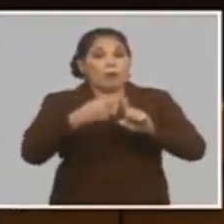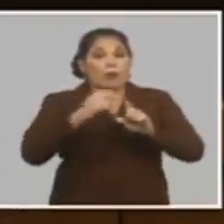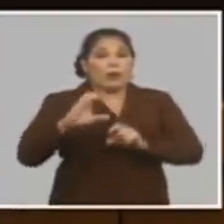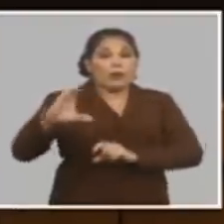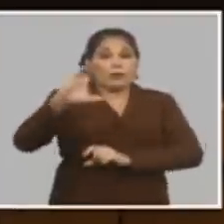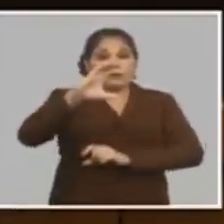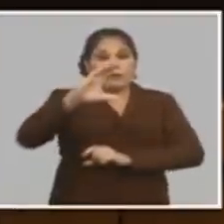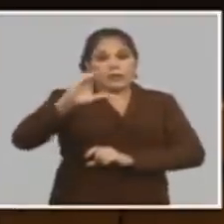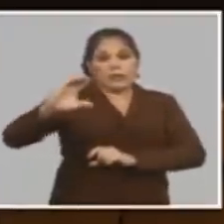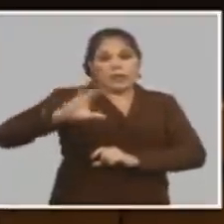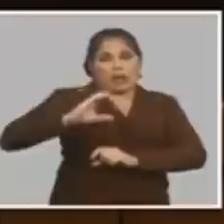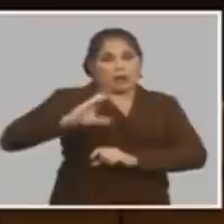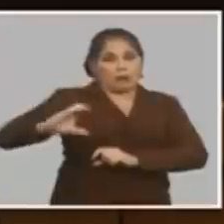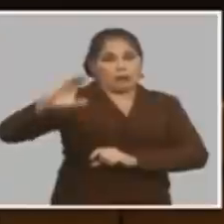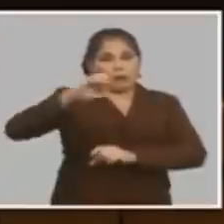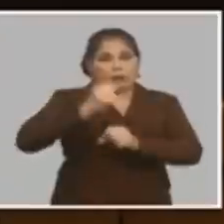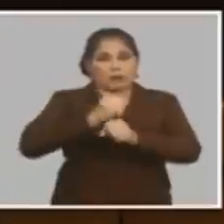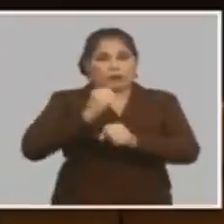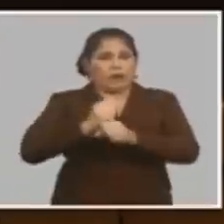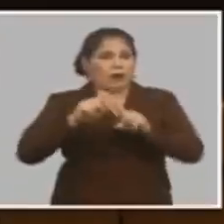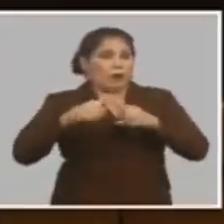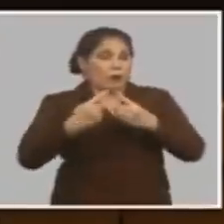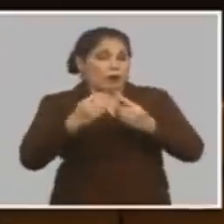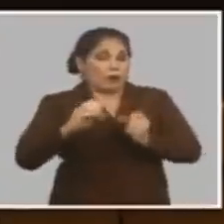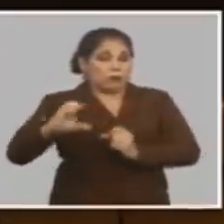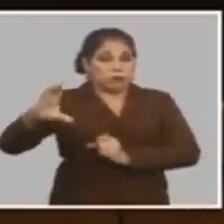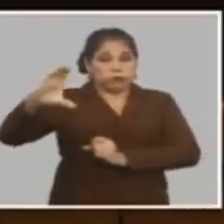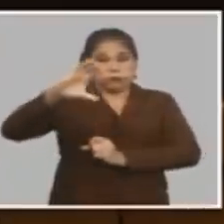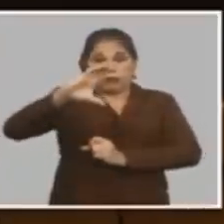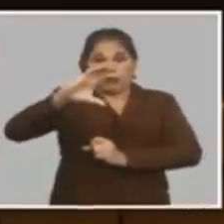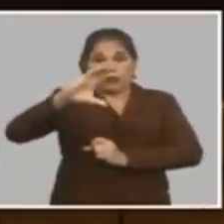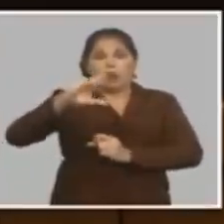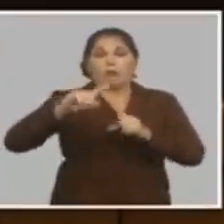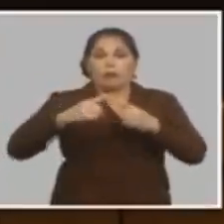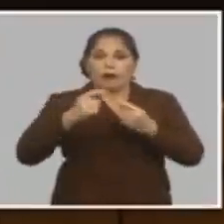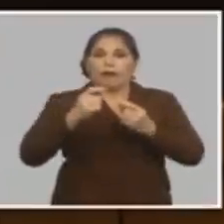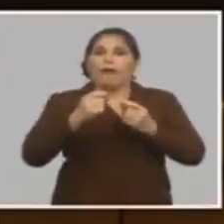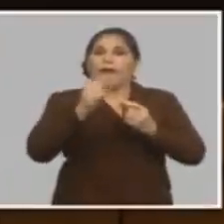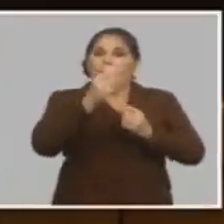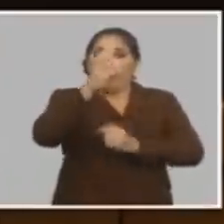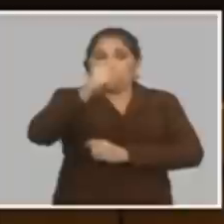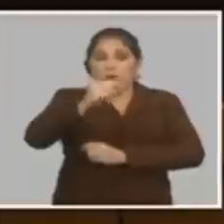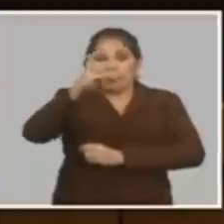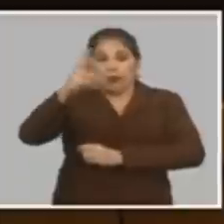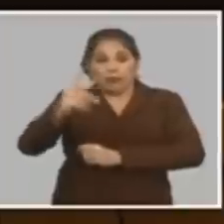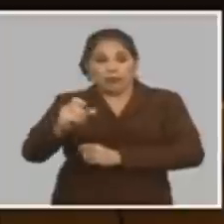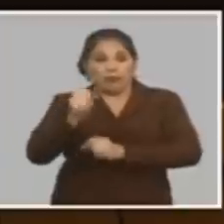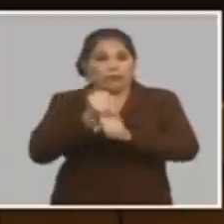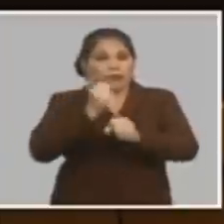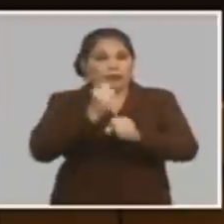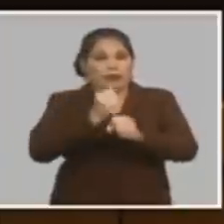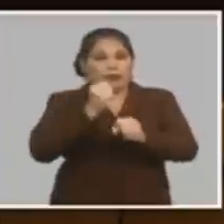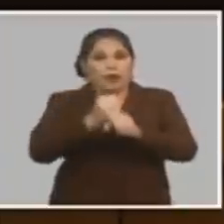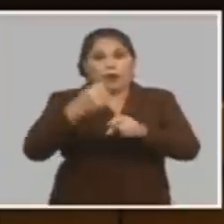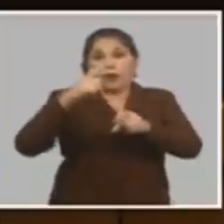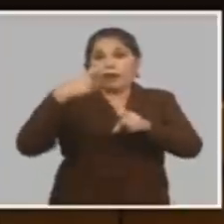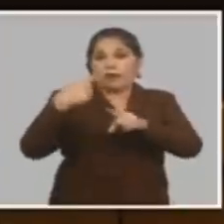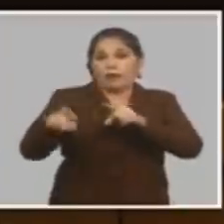escala salarial y saben por qué el incremento de la escala salarial por la cantidad de trabajadores indirectos que tienen